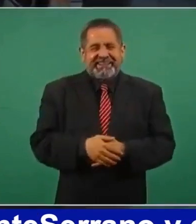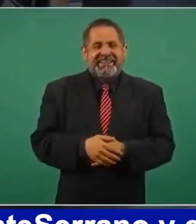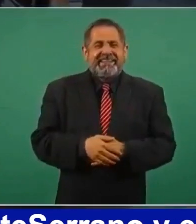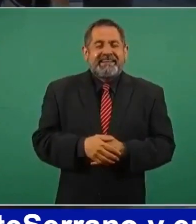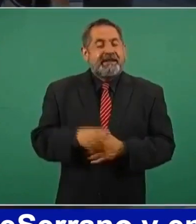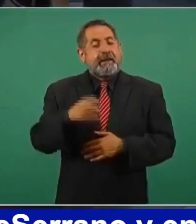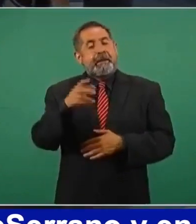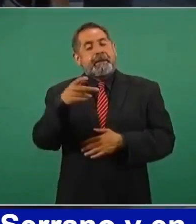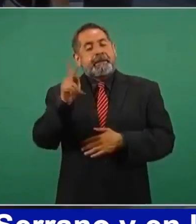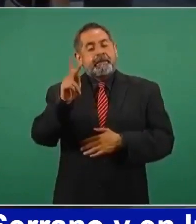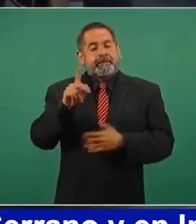Pero esa cosa de migración,